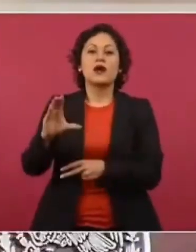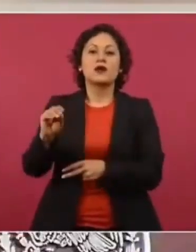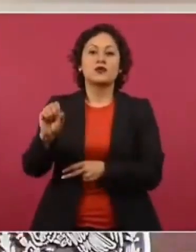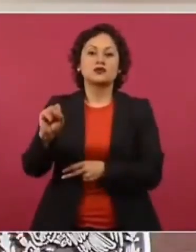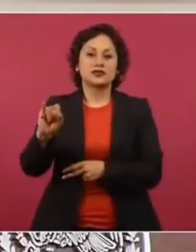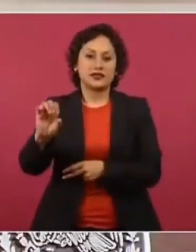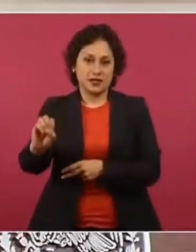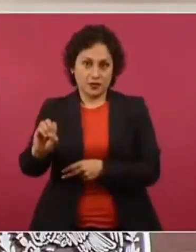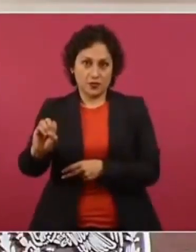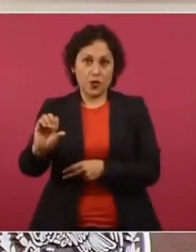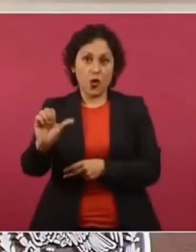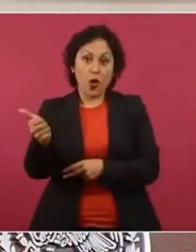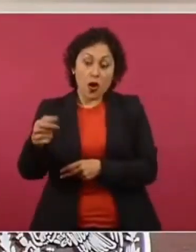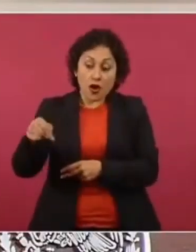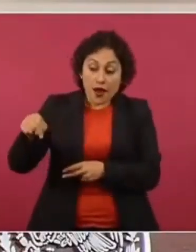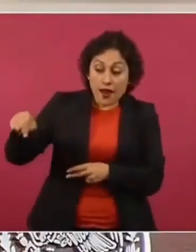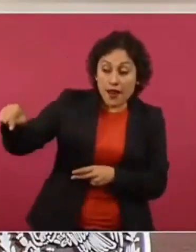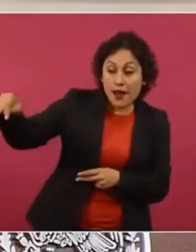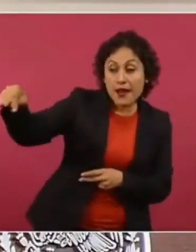y a todos ellos